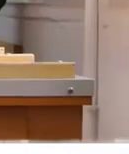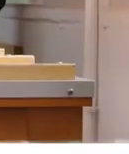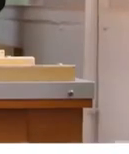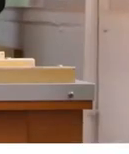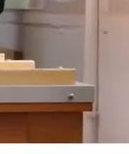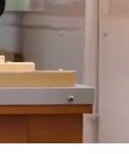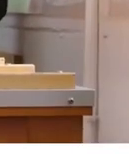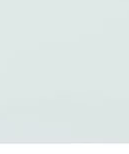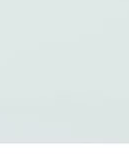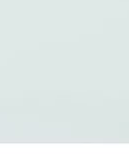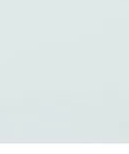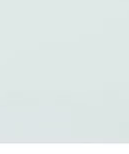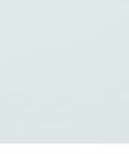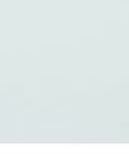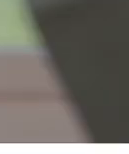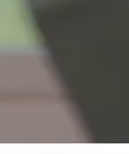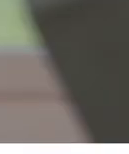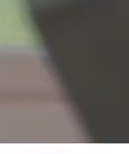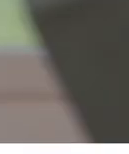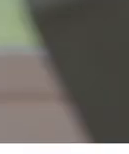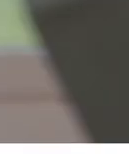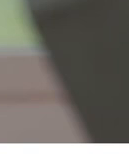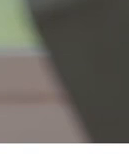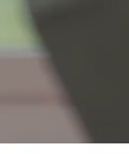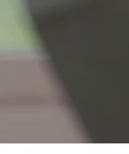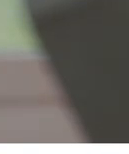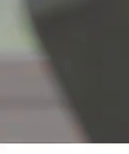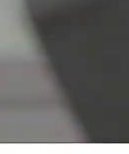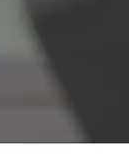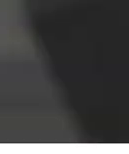De Vanessa, que estaba a punto de dejar los estudios.